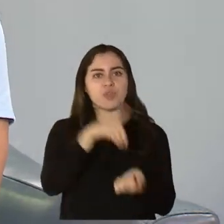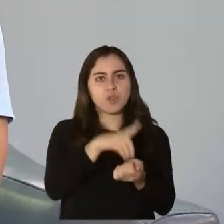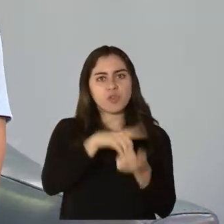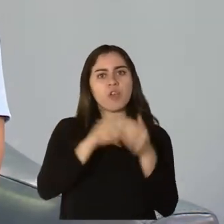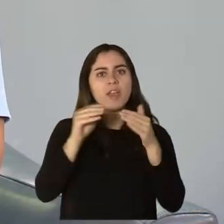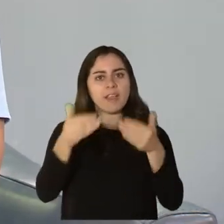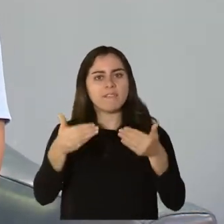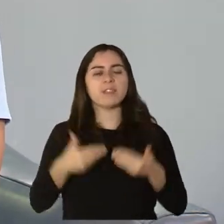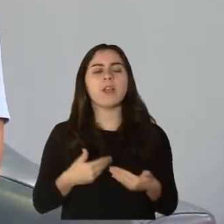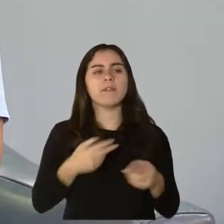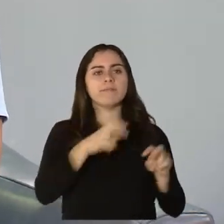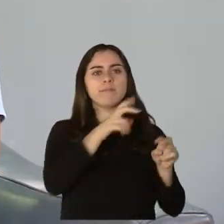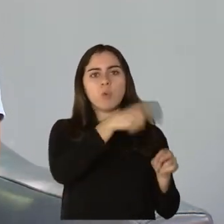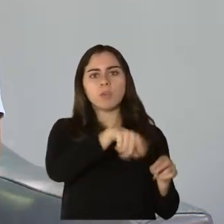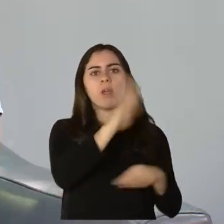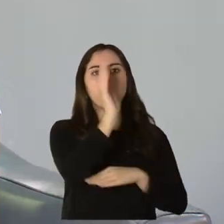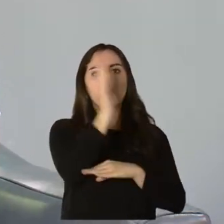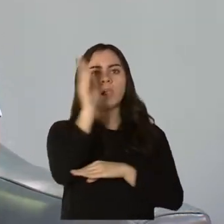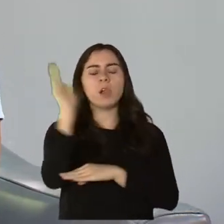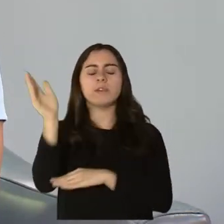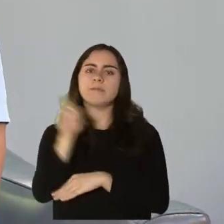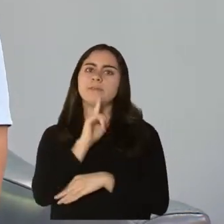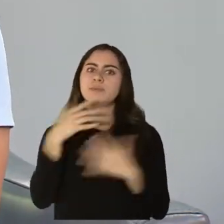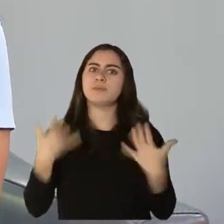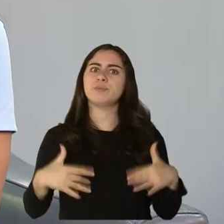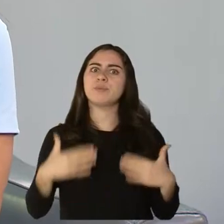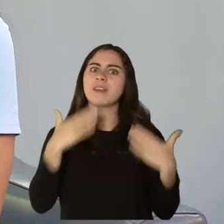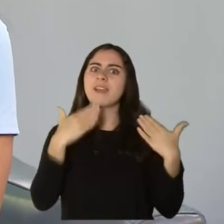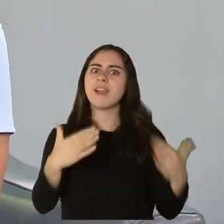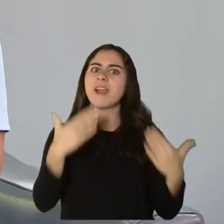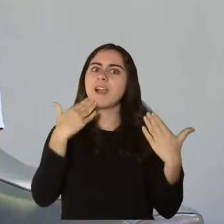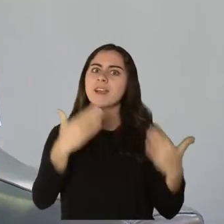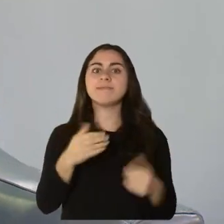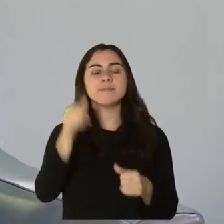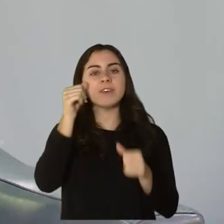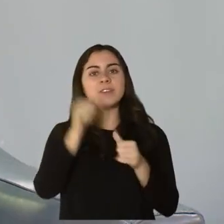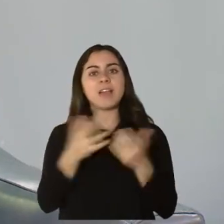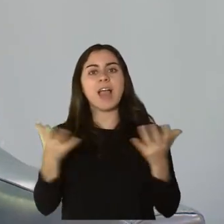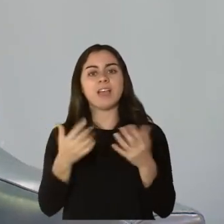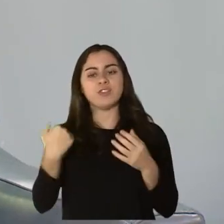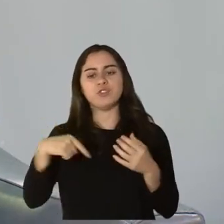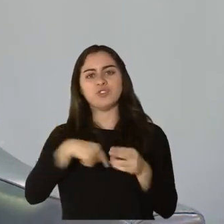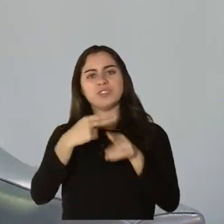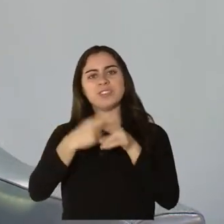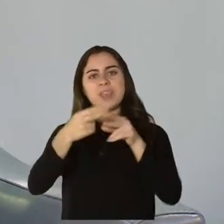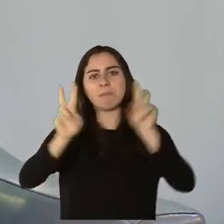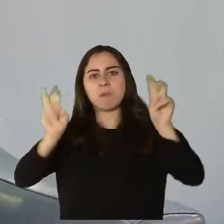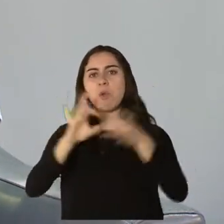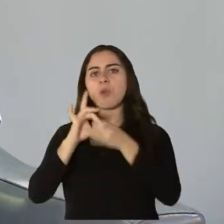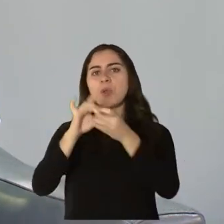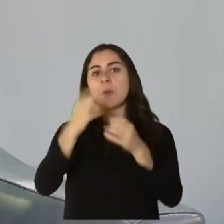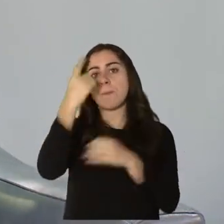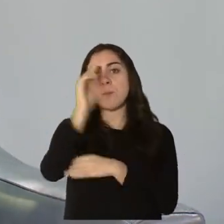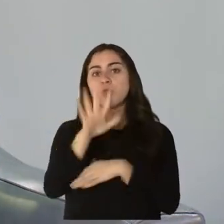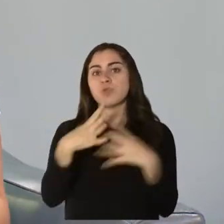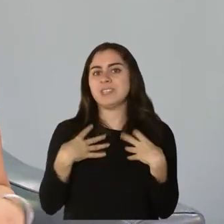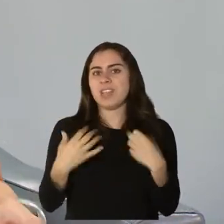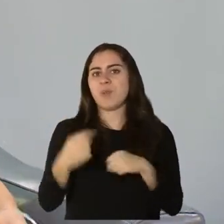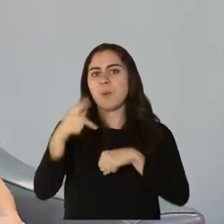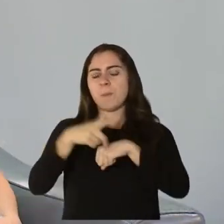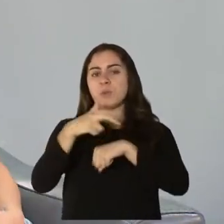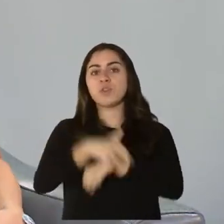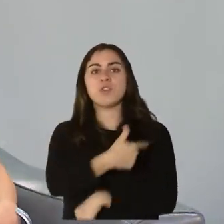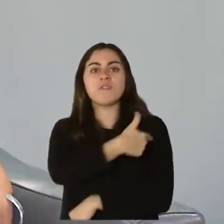invitados, muchísimas gracias. Recuerde que esto es Conectados por tu Salud. En Puerto Rico se vacuna. Nos encontramos